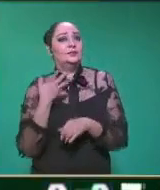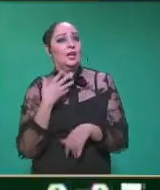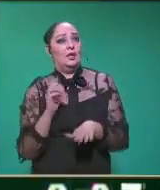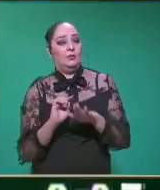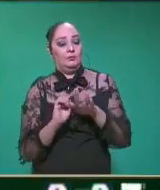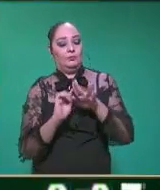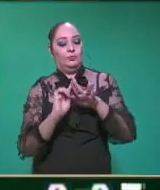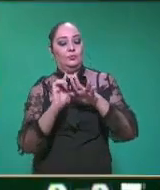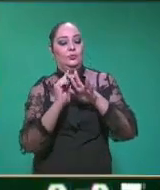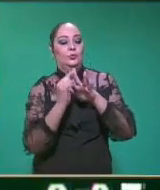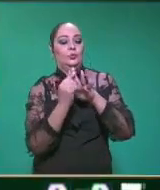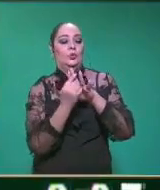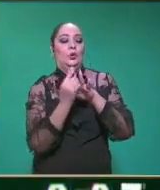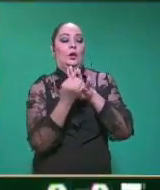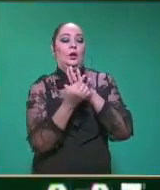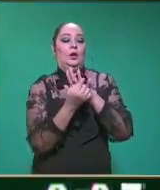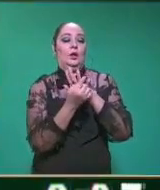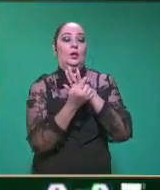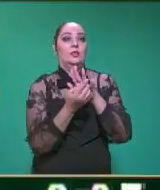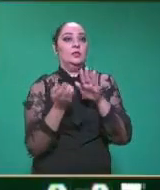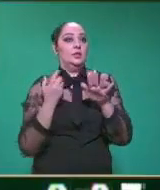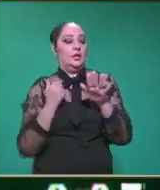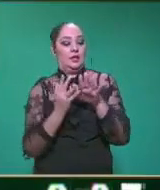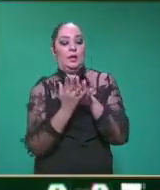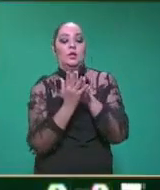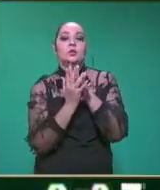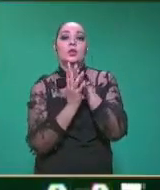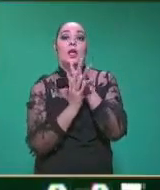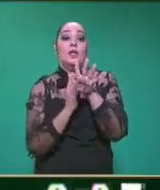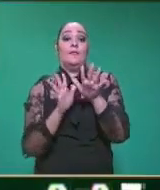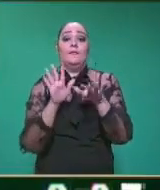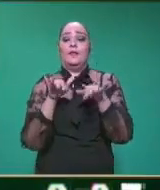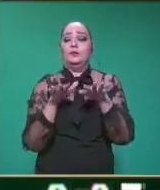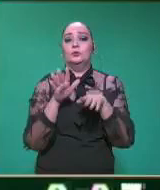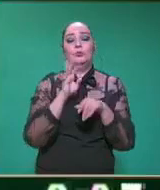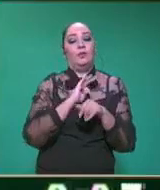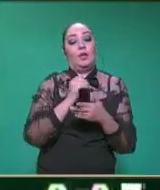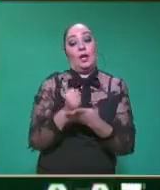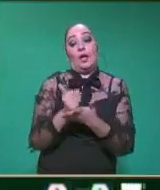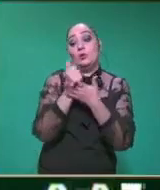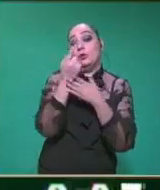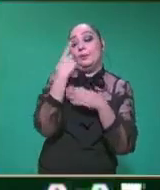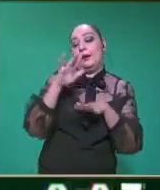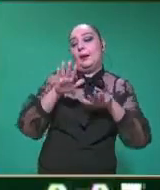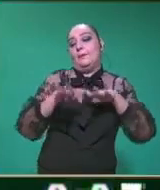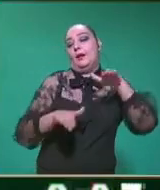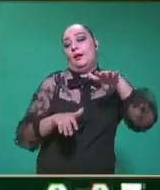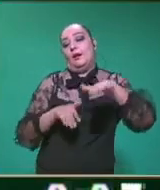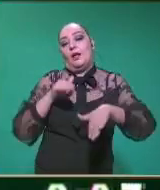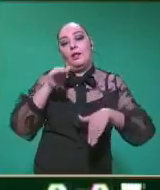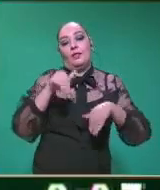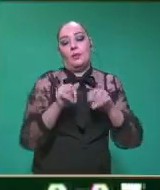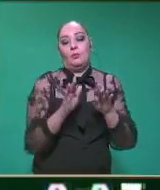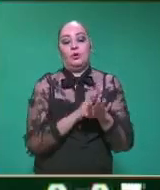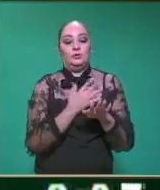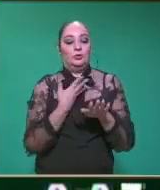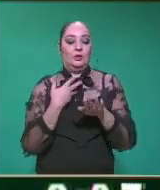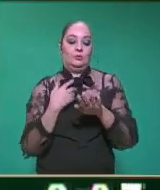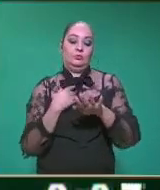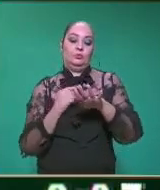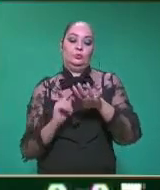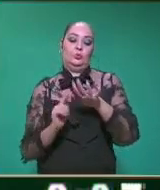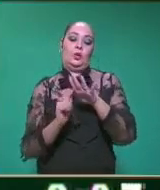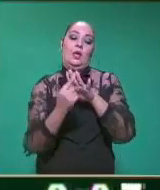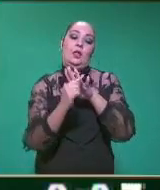tiene este pedacito de piel, que los ayuda a nadar más fácil, por eso por ende es un hombre, tlacuache acuático, porque